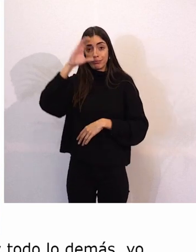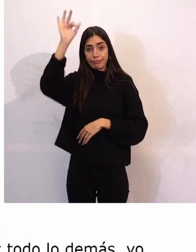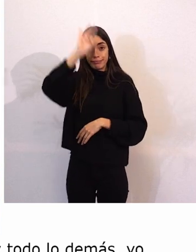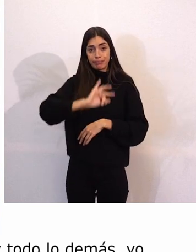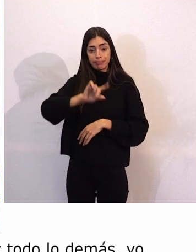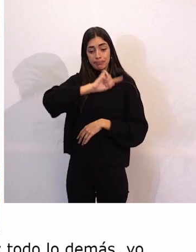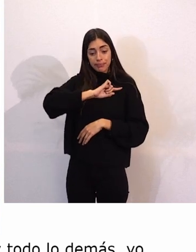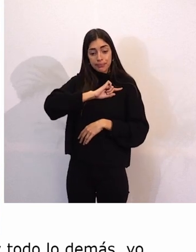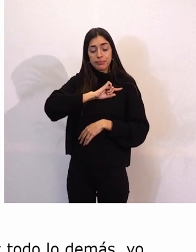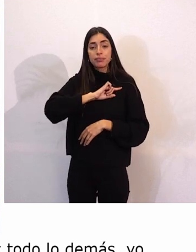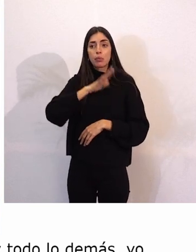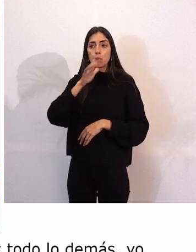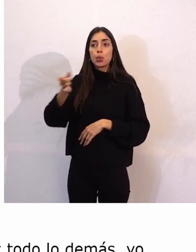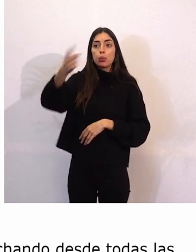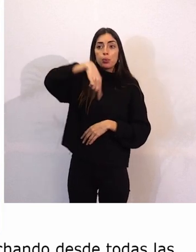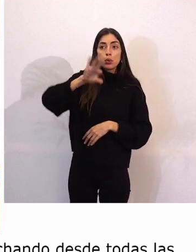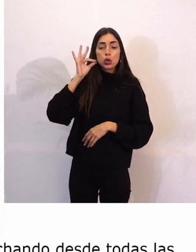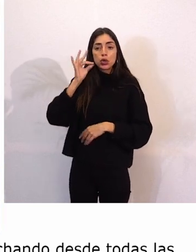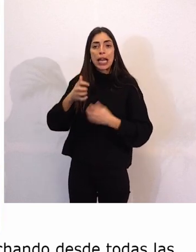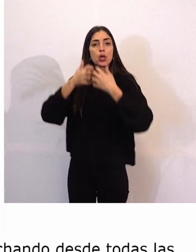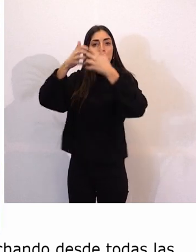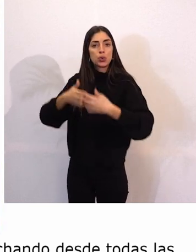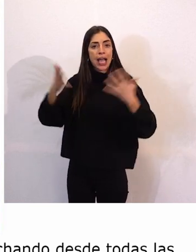por vosotras por vuestra lucha. Ánimo.